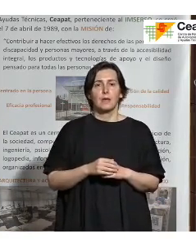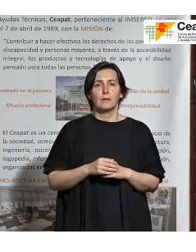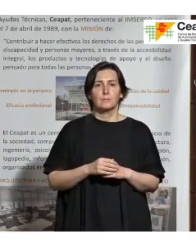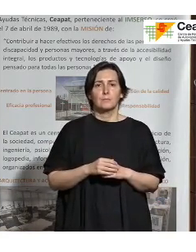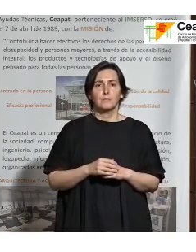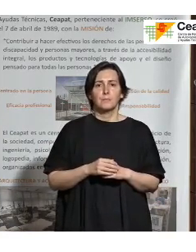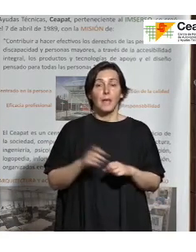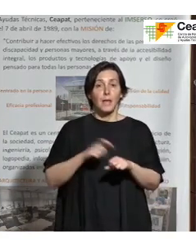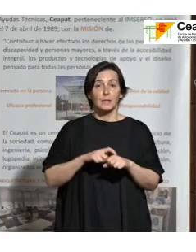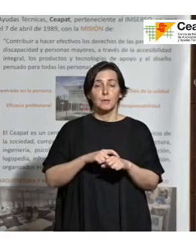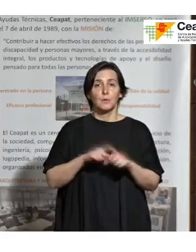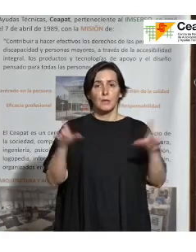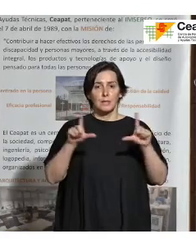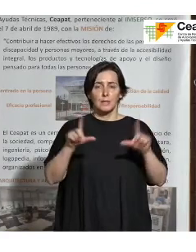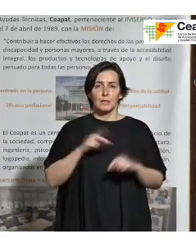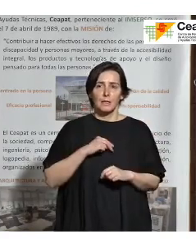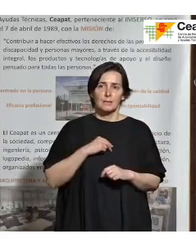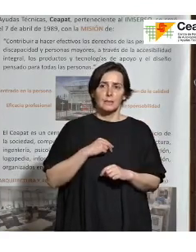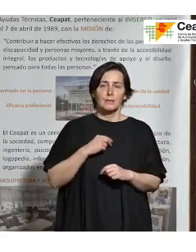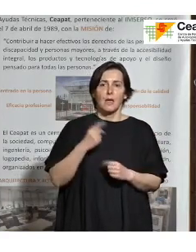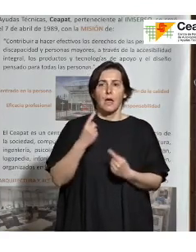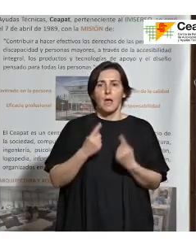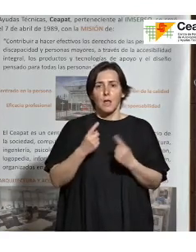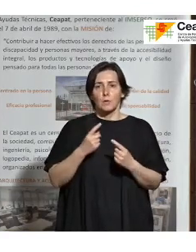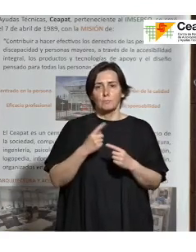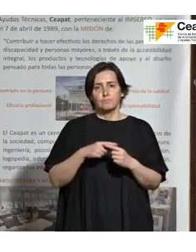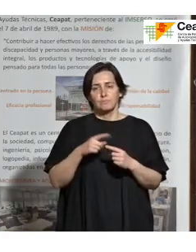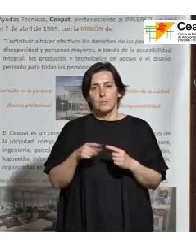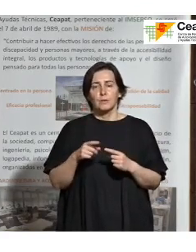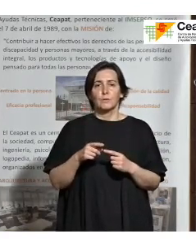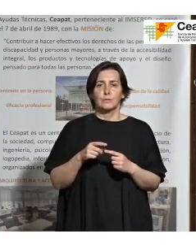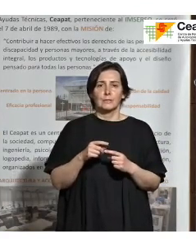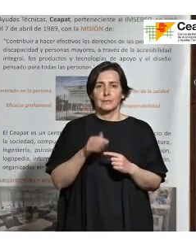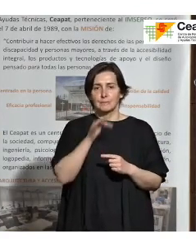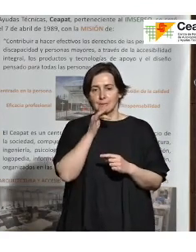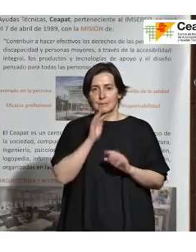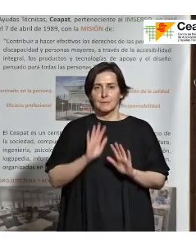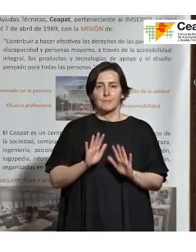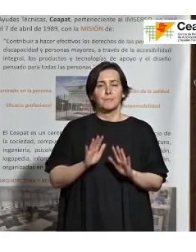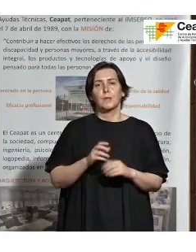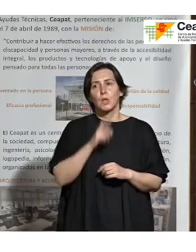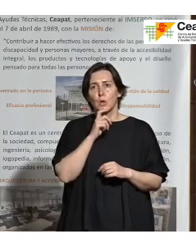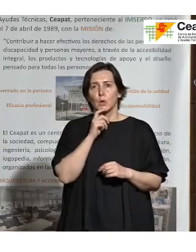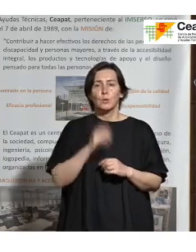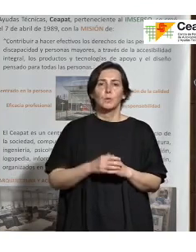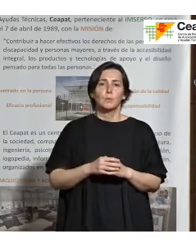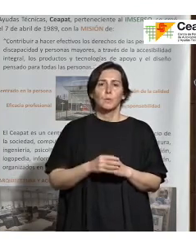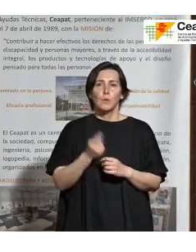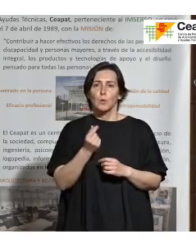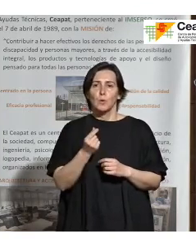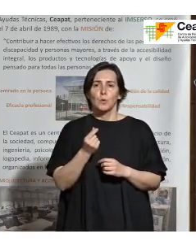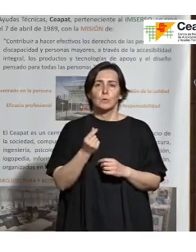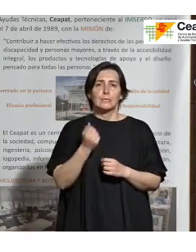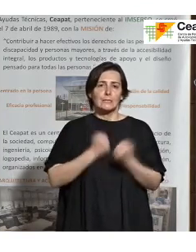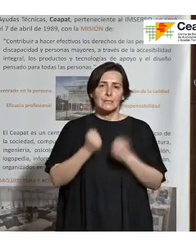los equipos de teleasistencia yo creo que el principal reto está todavía ahí ¿no? en cómo disminuir los costes pero yo